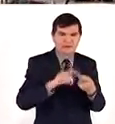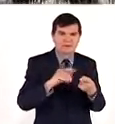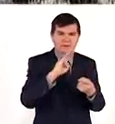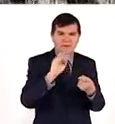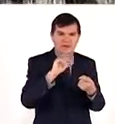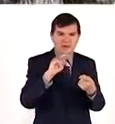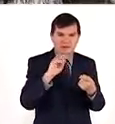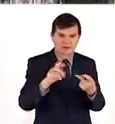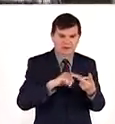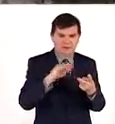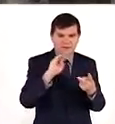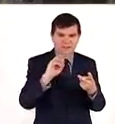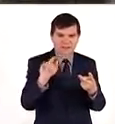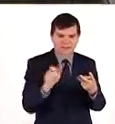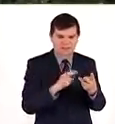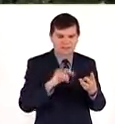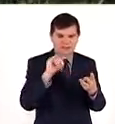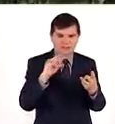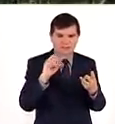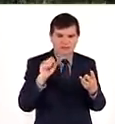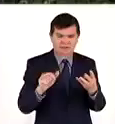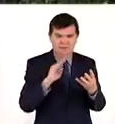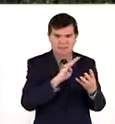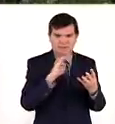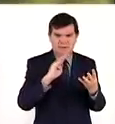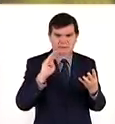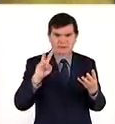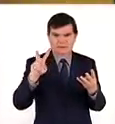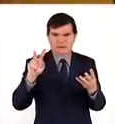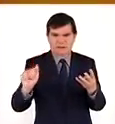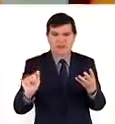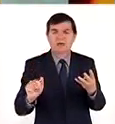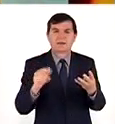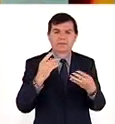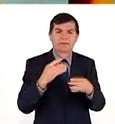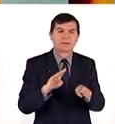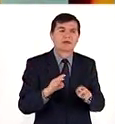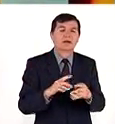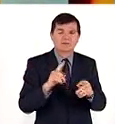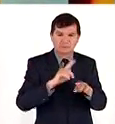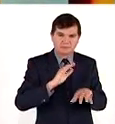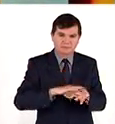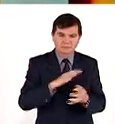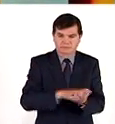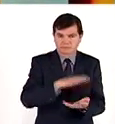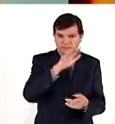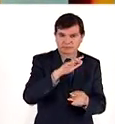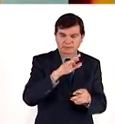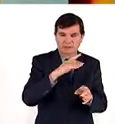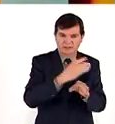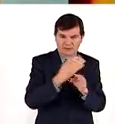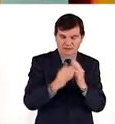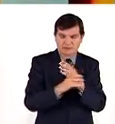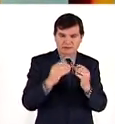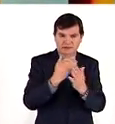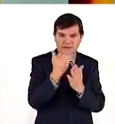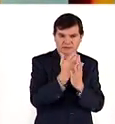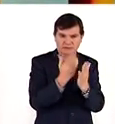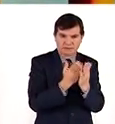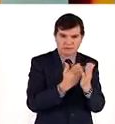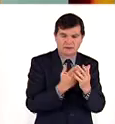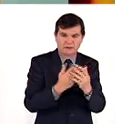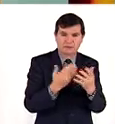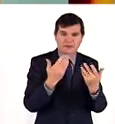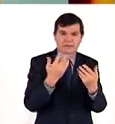Banorte, Banamex, Inbursa y BBVA Bancomer. El producto con mayor número de cláusulas abusivas es el